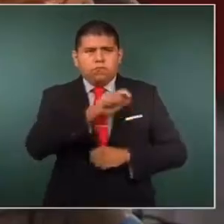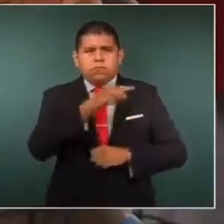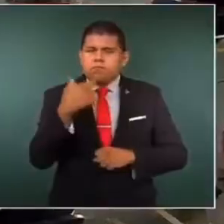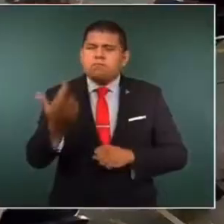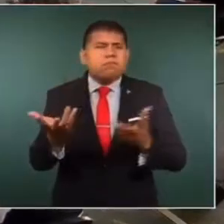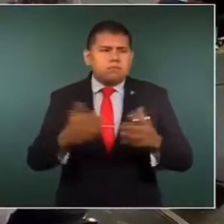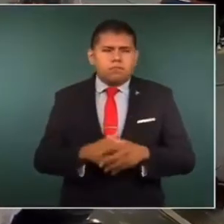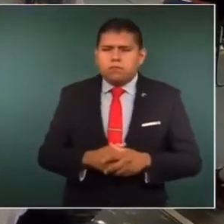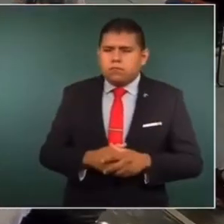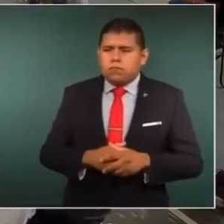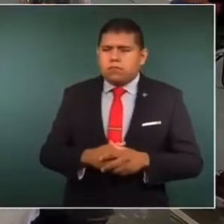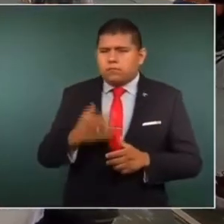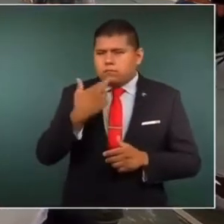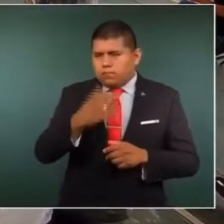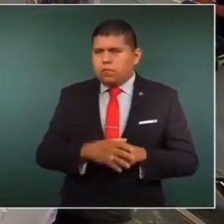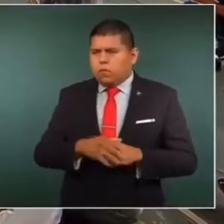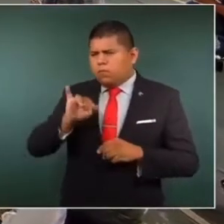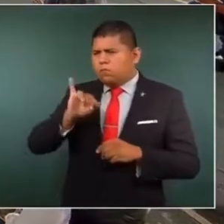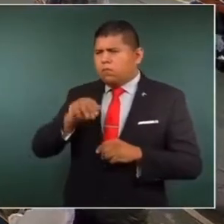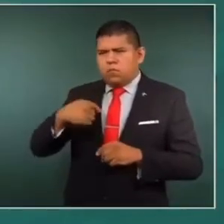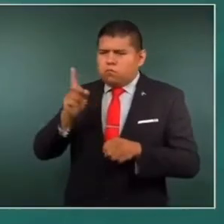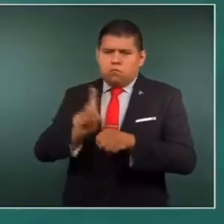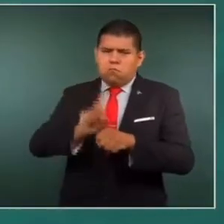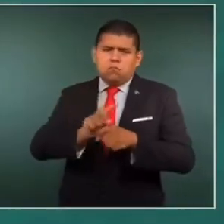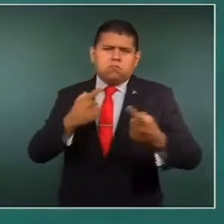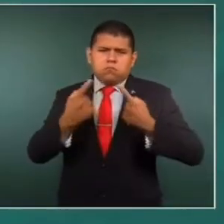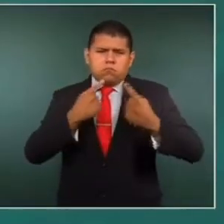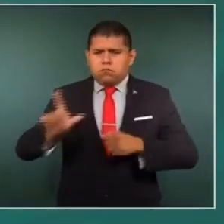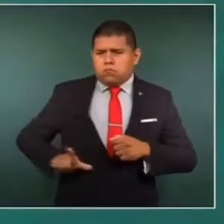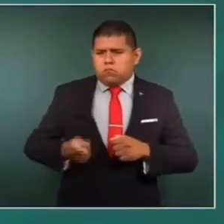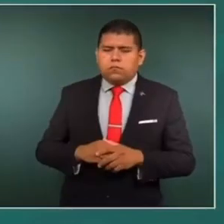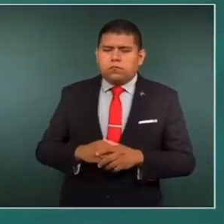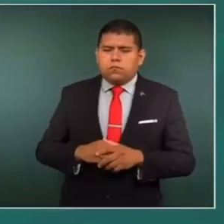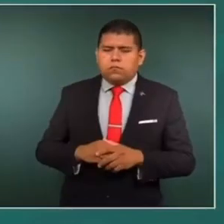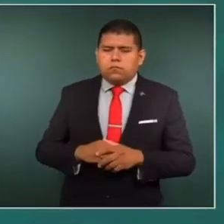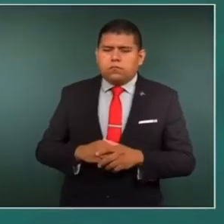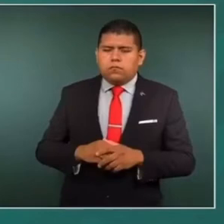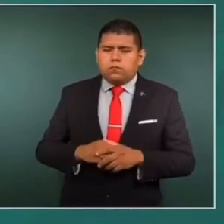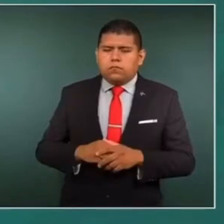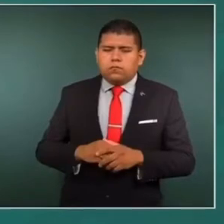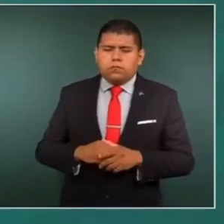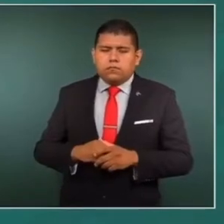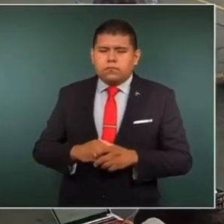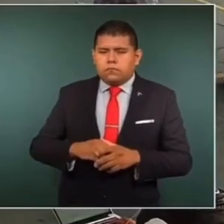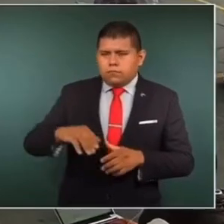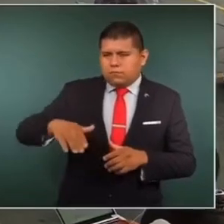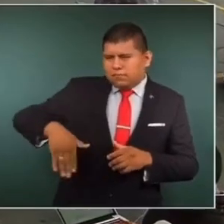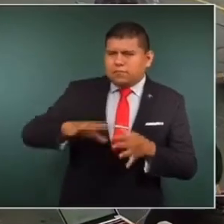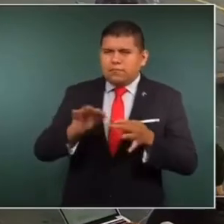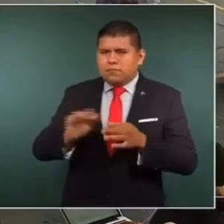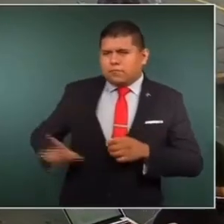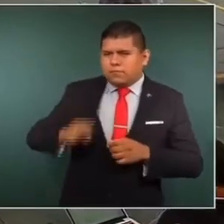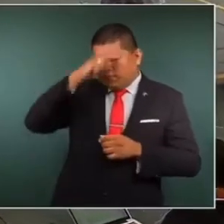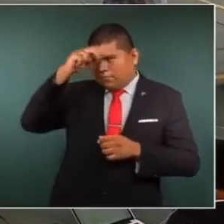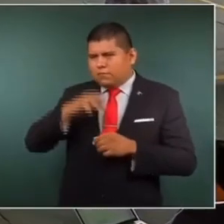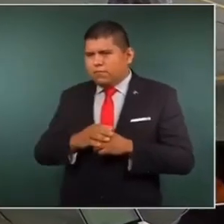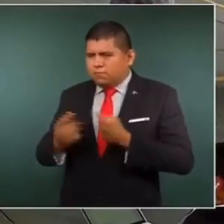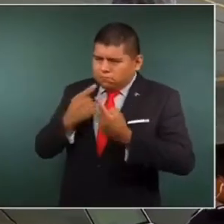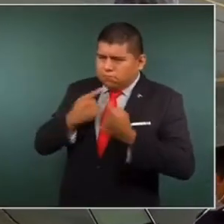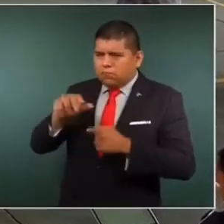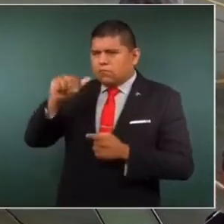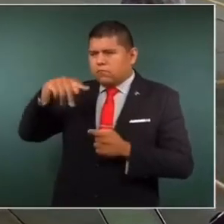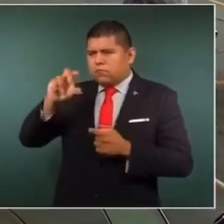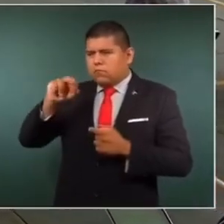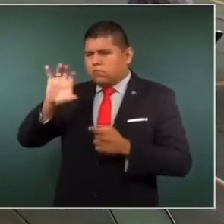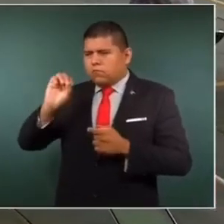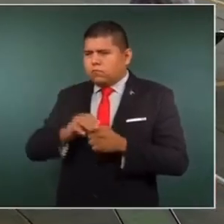¿Qué les responde a los gobernadores? todos los días dialogo con gobernadores, ahora lo estoy haciendo, con el gobernador de Nayarit, Antonio